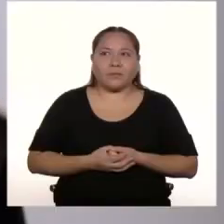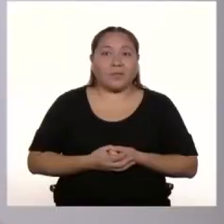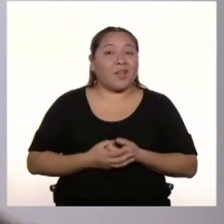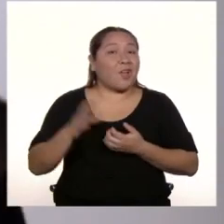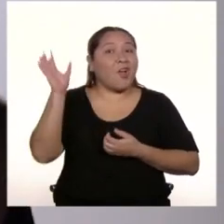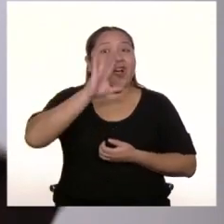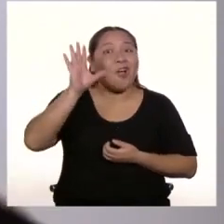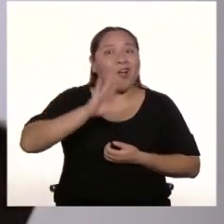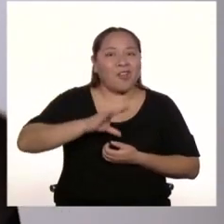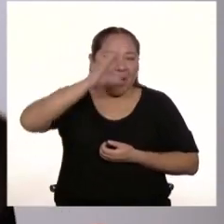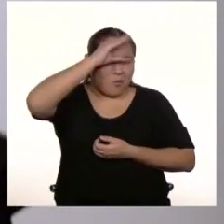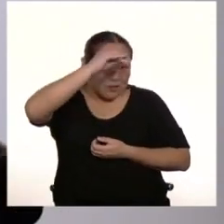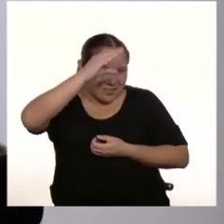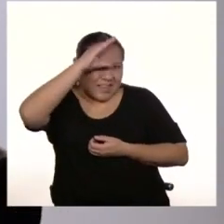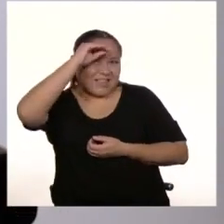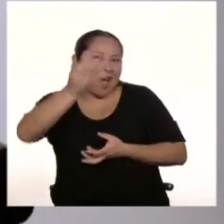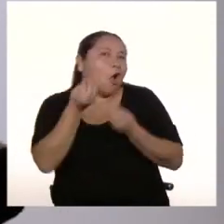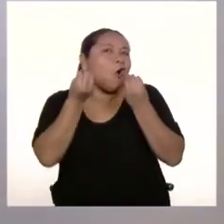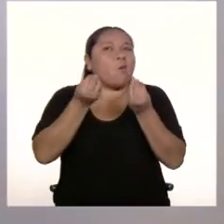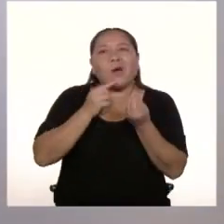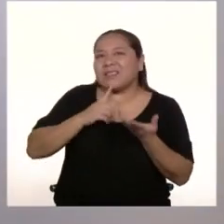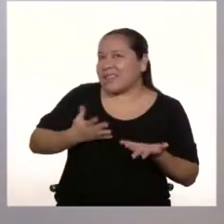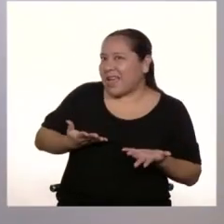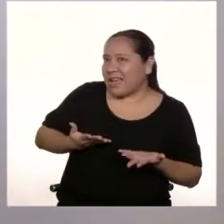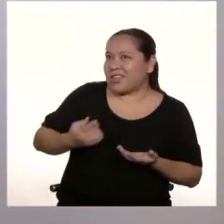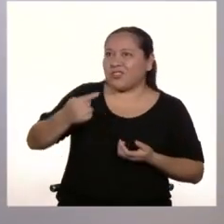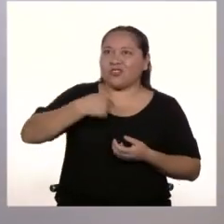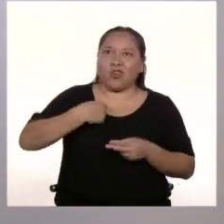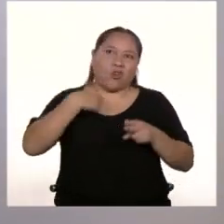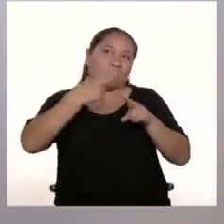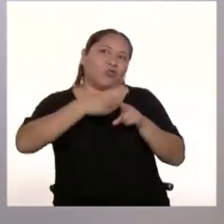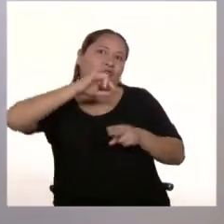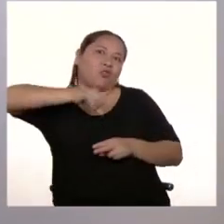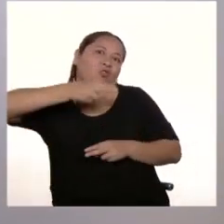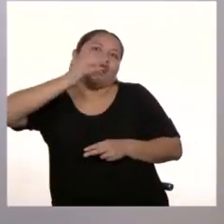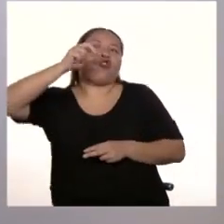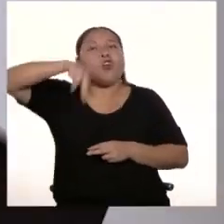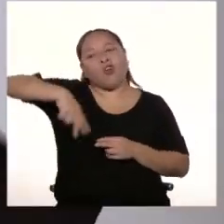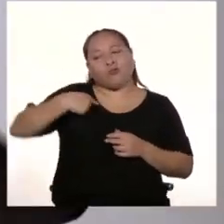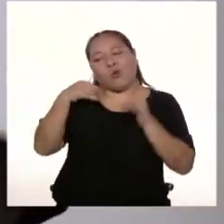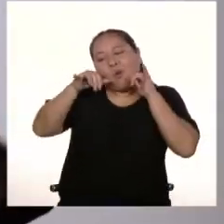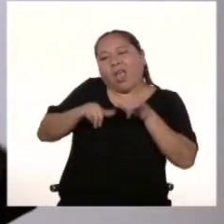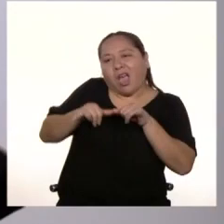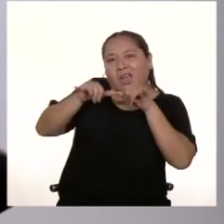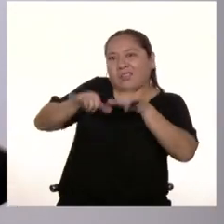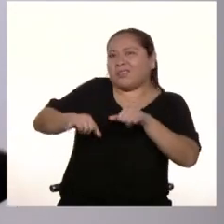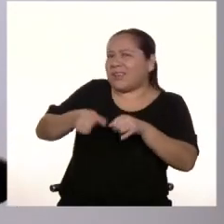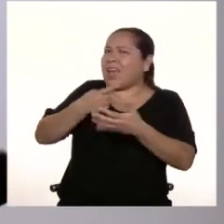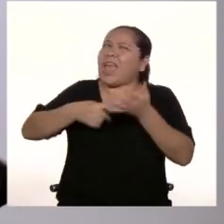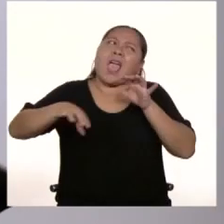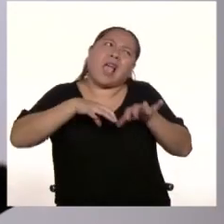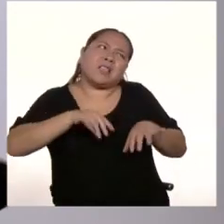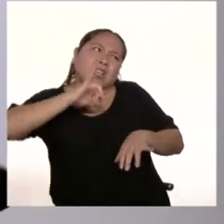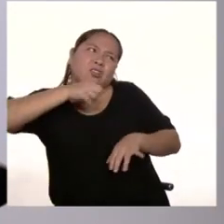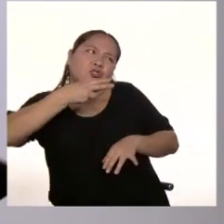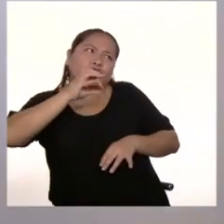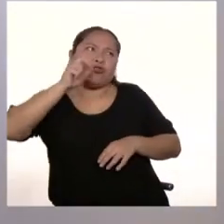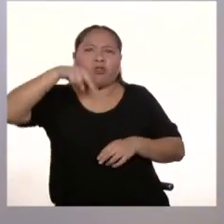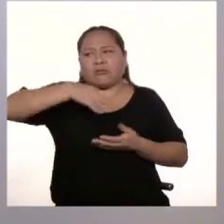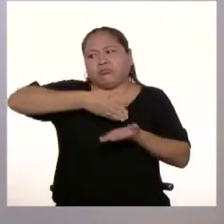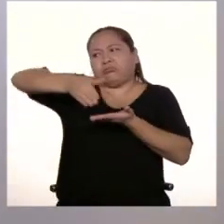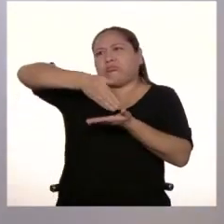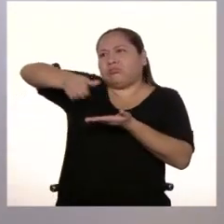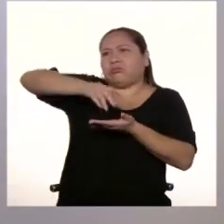Hola chicas y chicos, ¿cómo están? Yo soy John y me voy a quedar. ¿Qué haces, John? Sal fuera de acá.